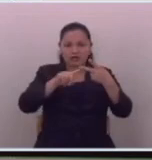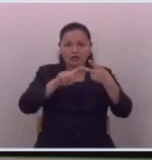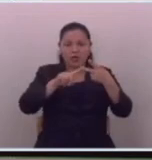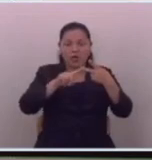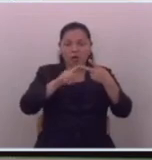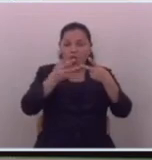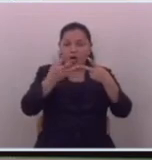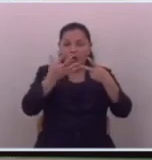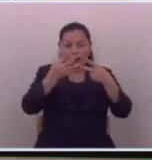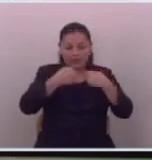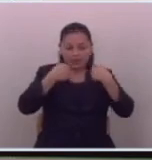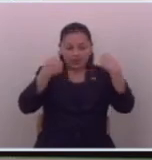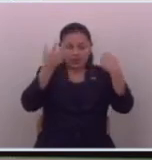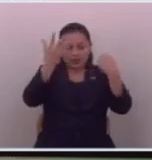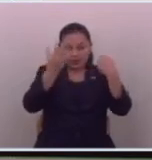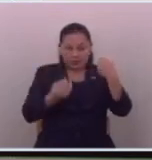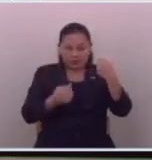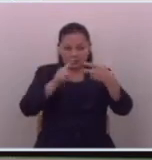esas son las fuentes